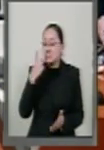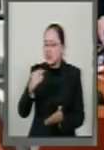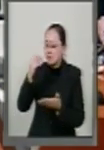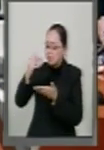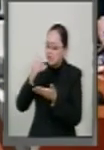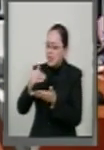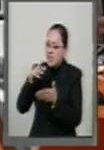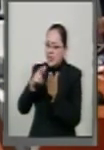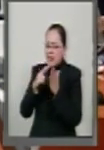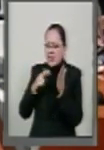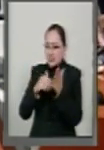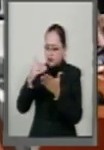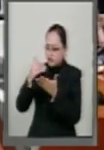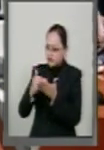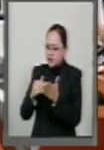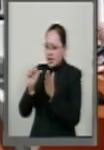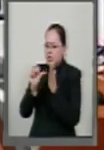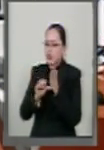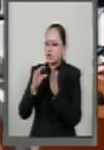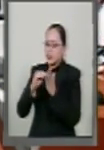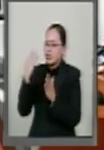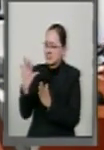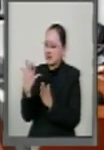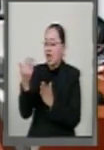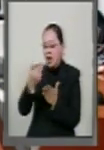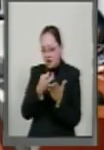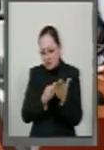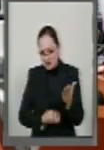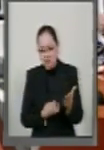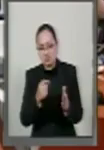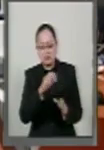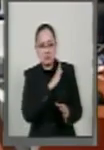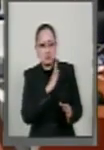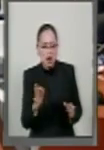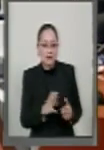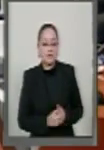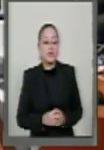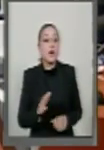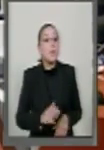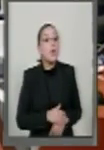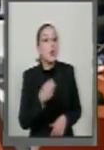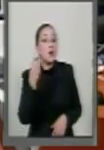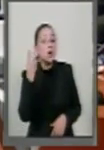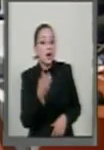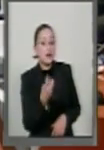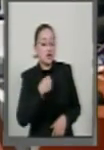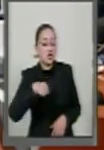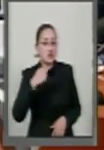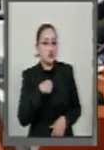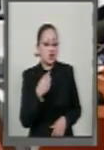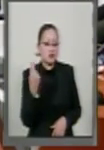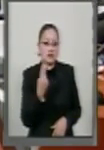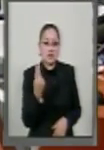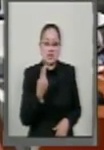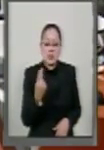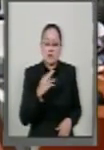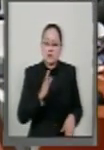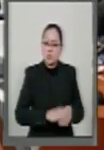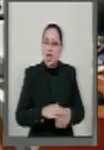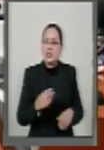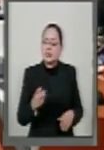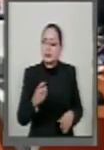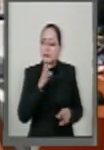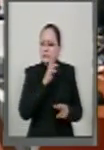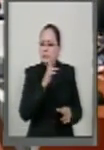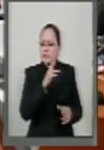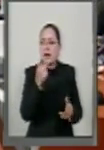establece el artículo 95 para ser ministro de la Corte. Por estos motivos, consideramos conveniente que para enriquecer las resoluciones